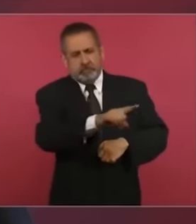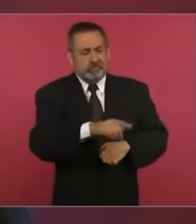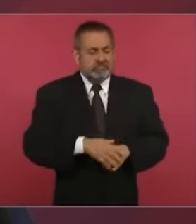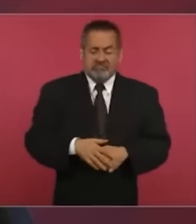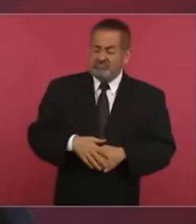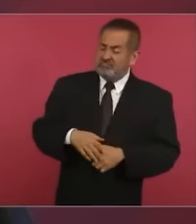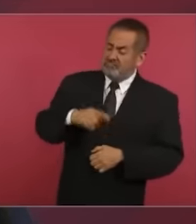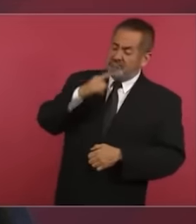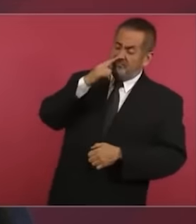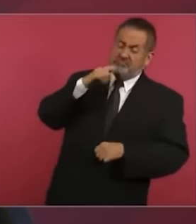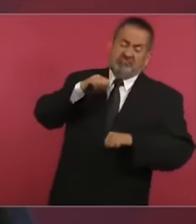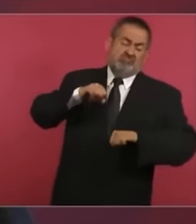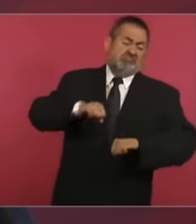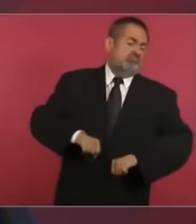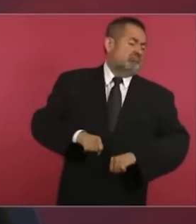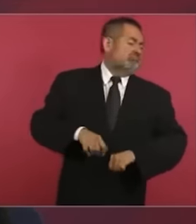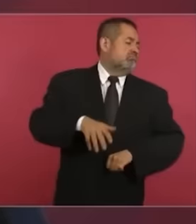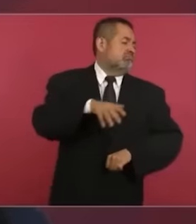arrogancia